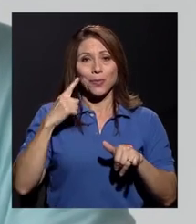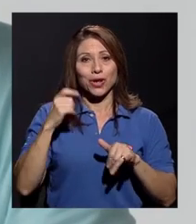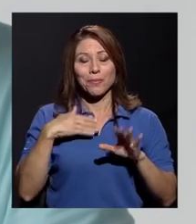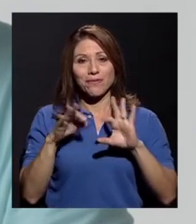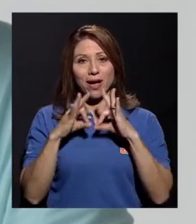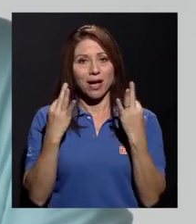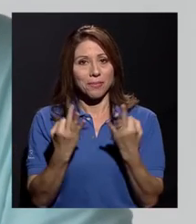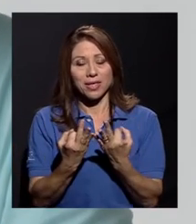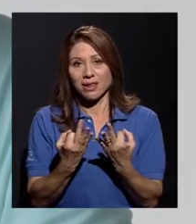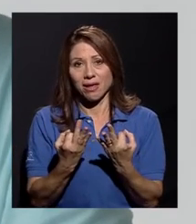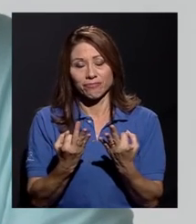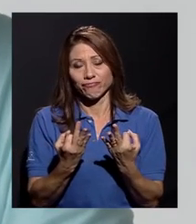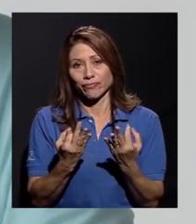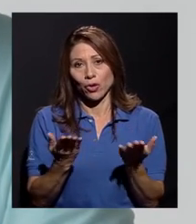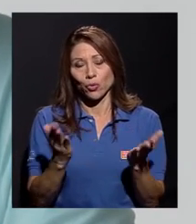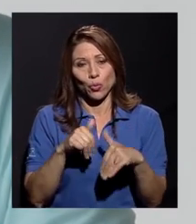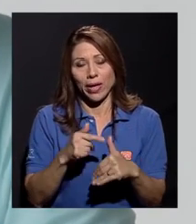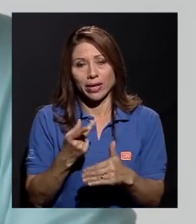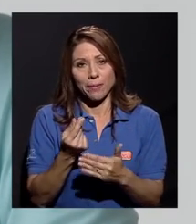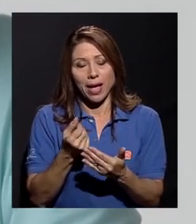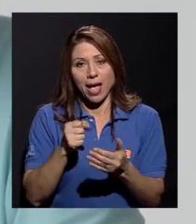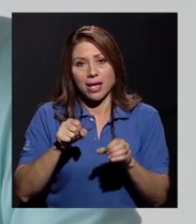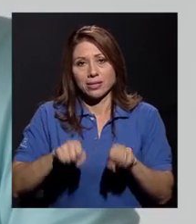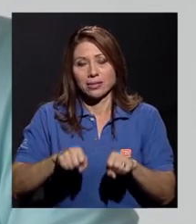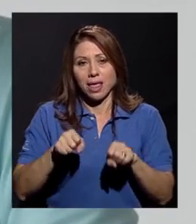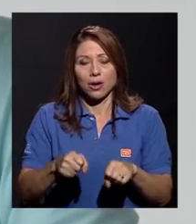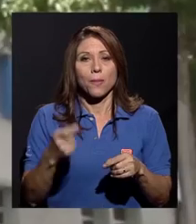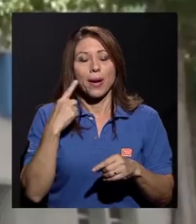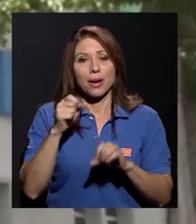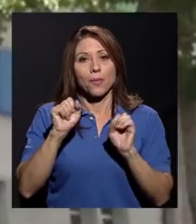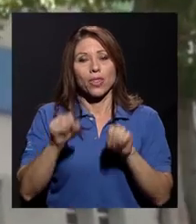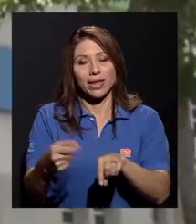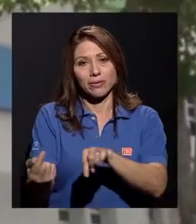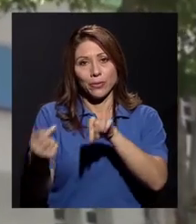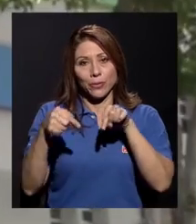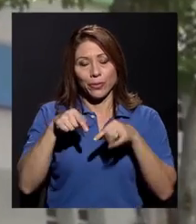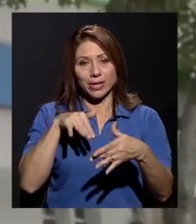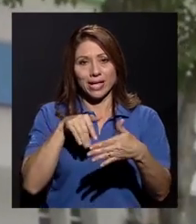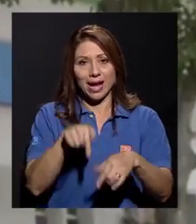familia no tiene la capacidad económica para poder traerme acá.